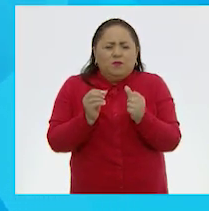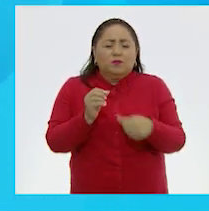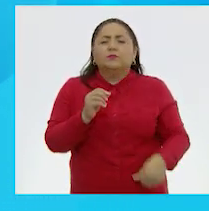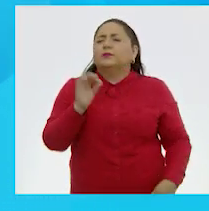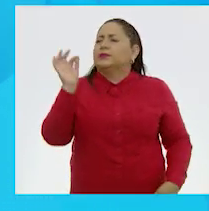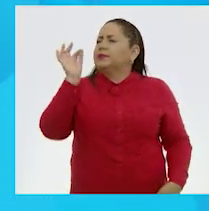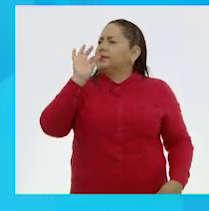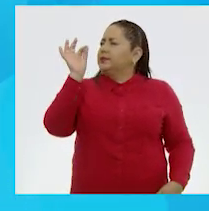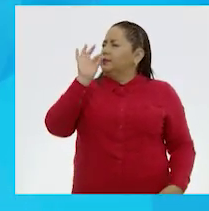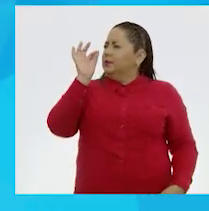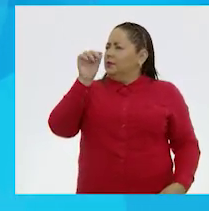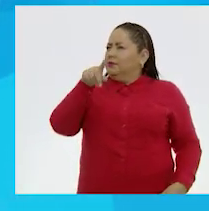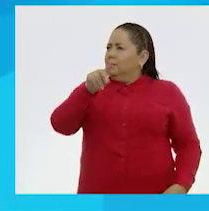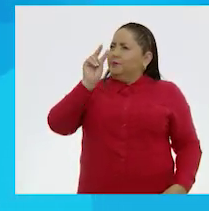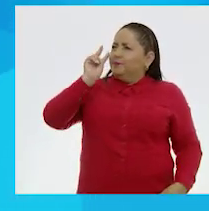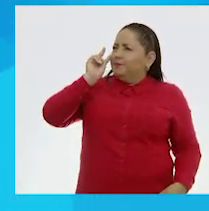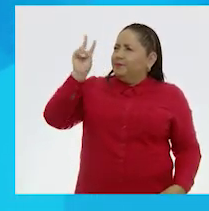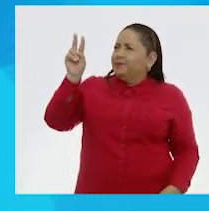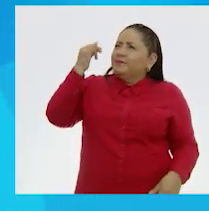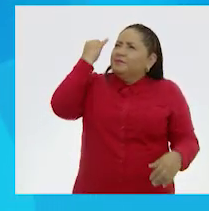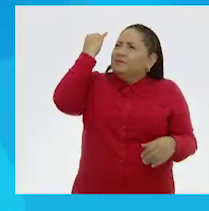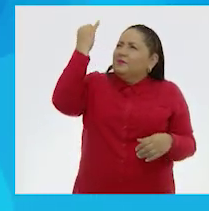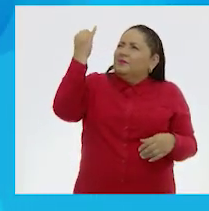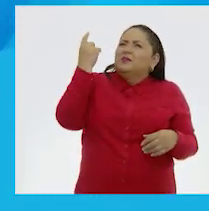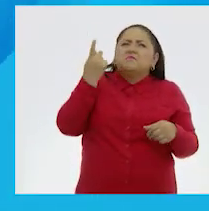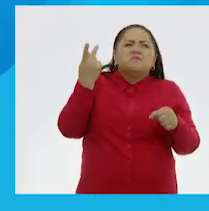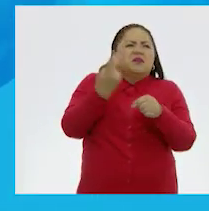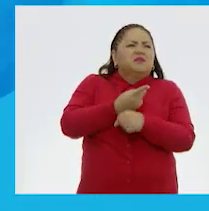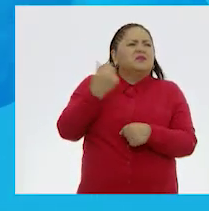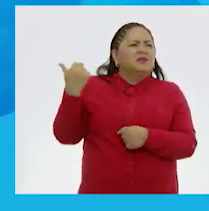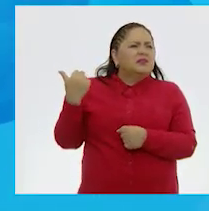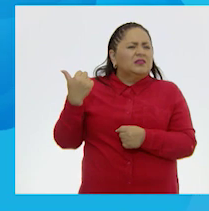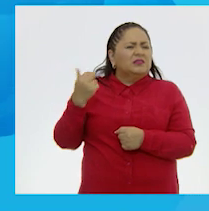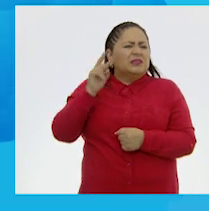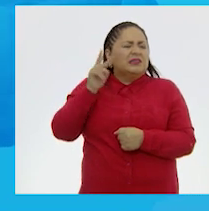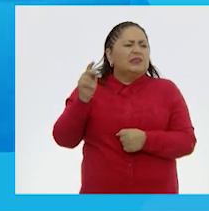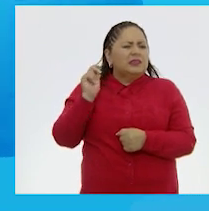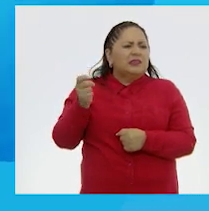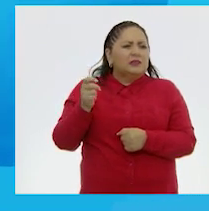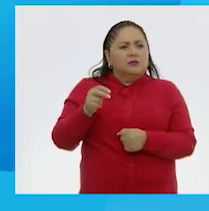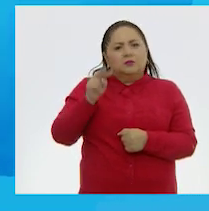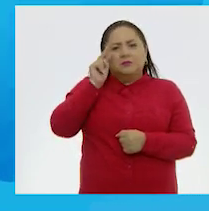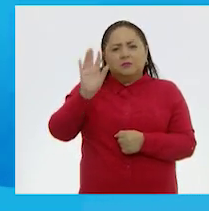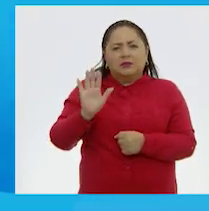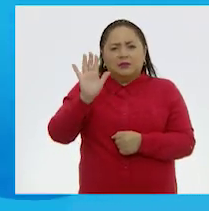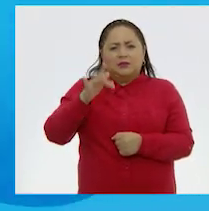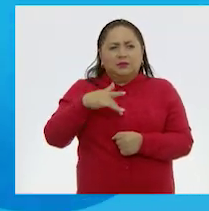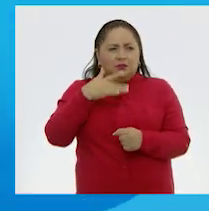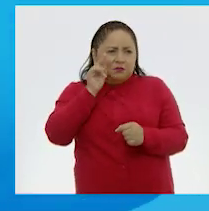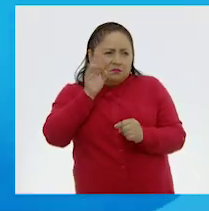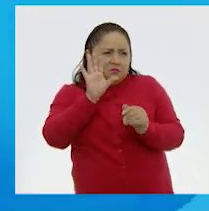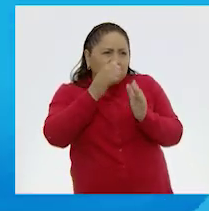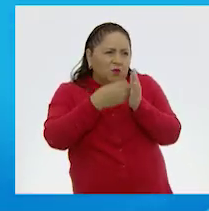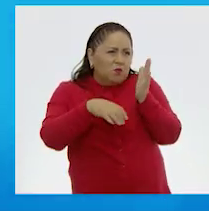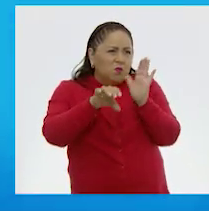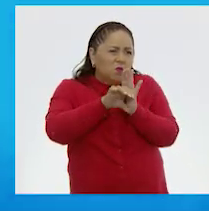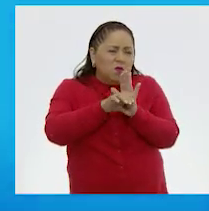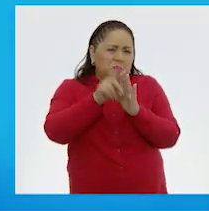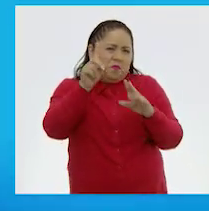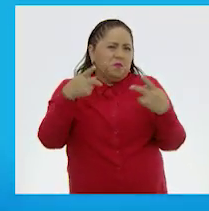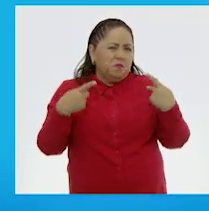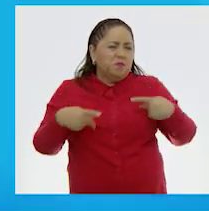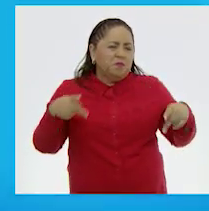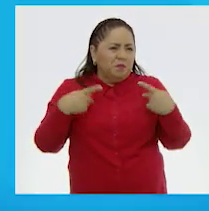Si tú la vieras, ¿dónde te imaginas que está ocurriendo? Se siente como en alguna habitación de alguien.